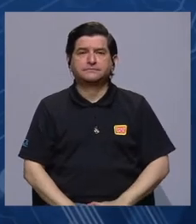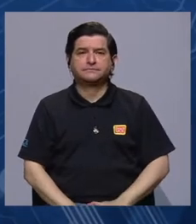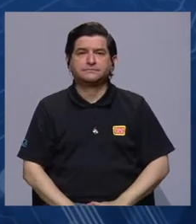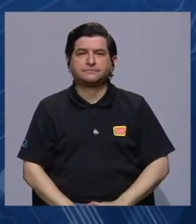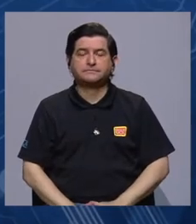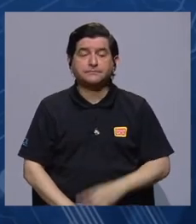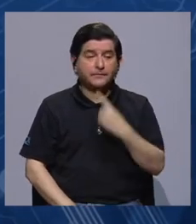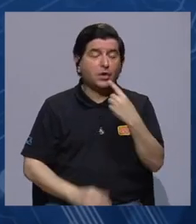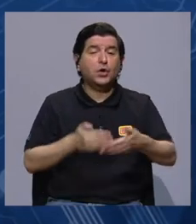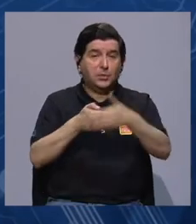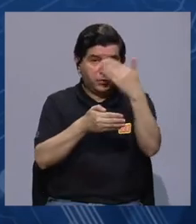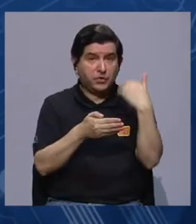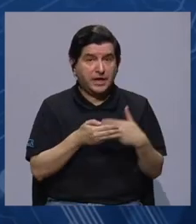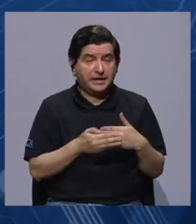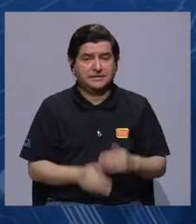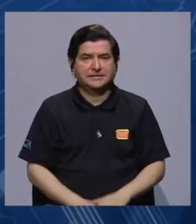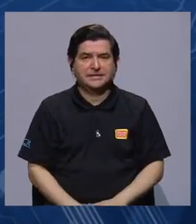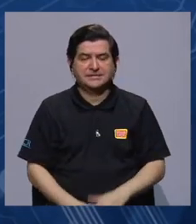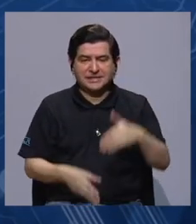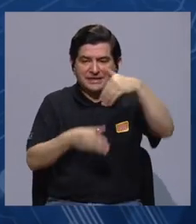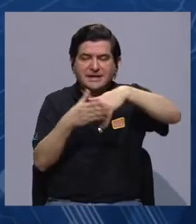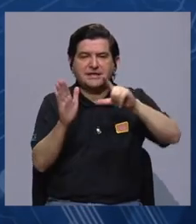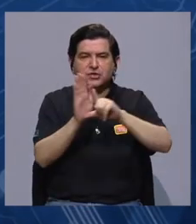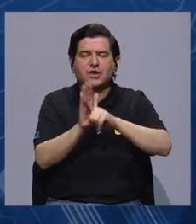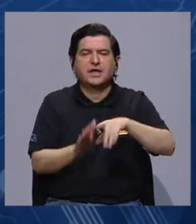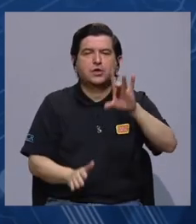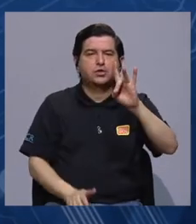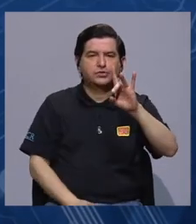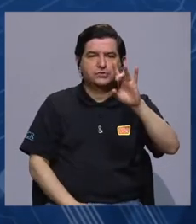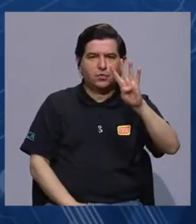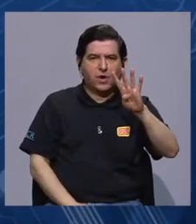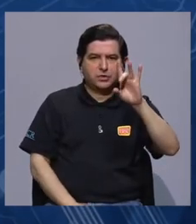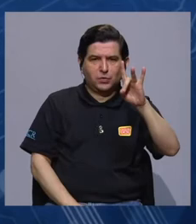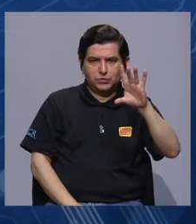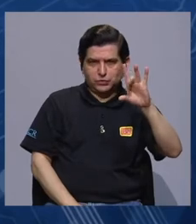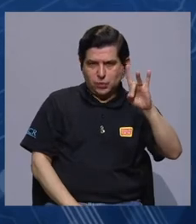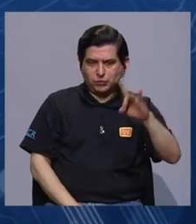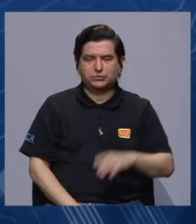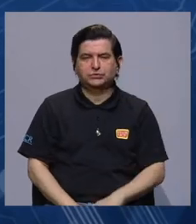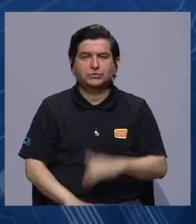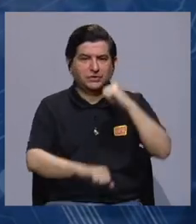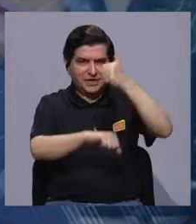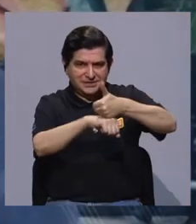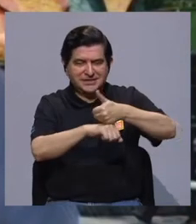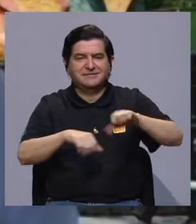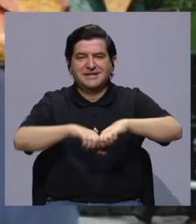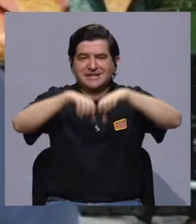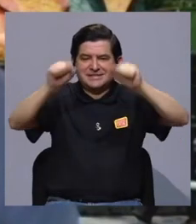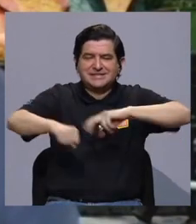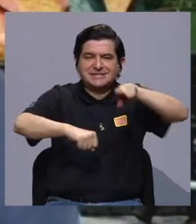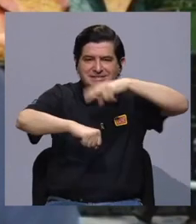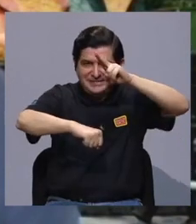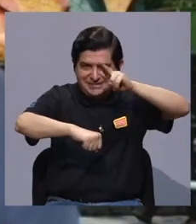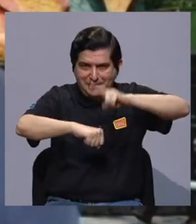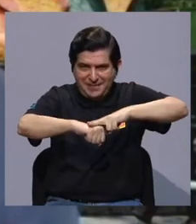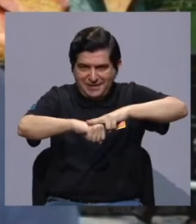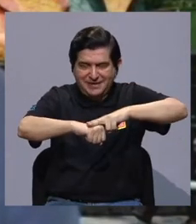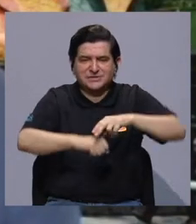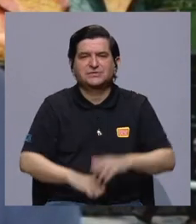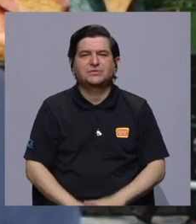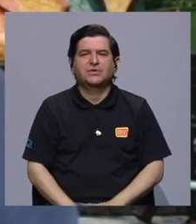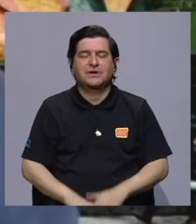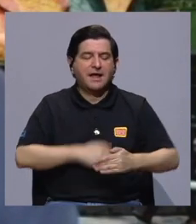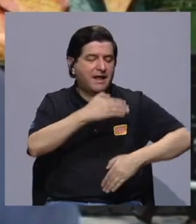Definitivamente, ¿verdad? Como decía anteriormente, en el marco de la Ley 84-88, que establece lo que llamamos el Sistema Nacional